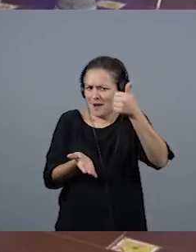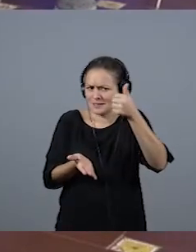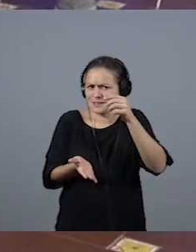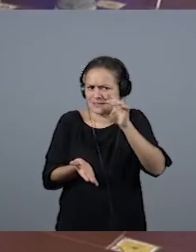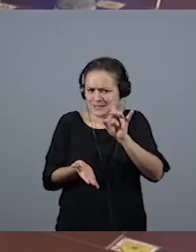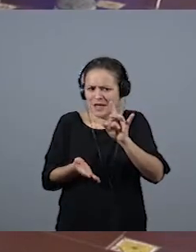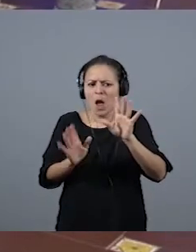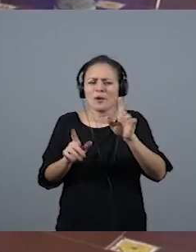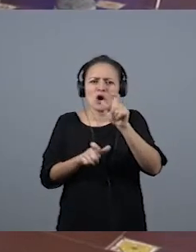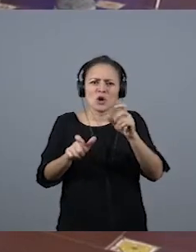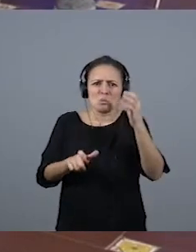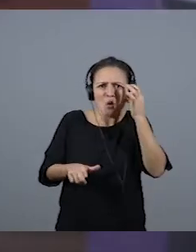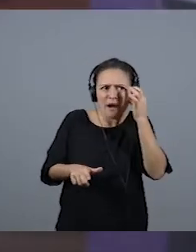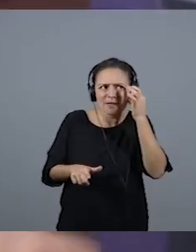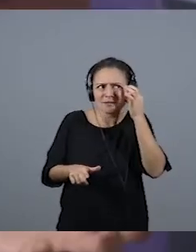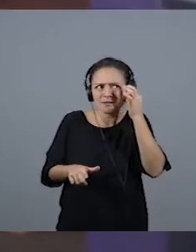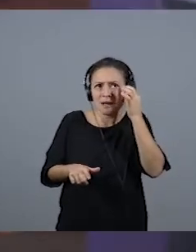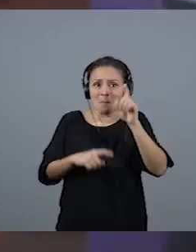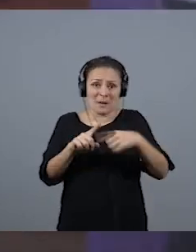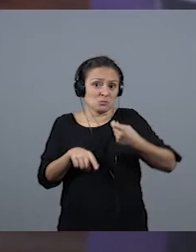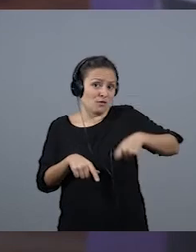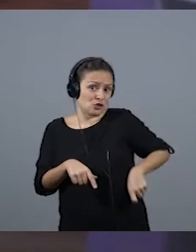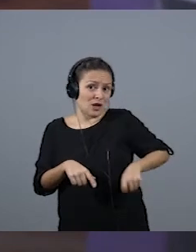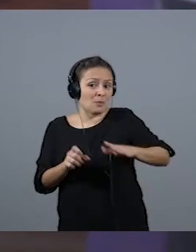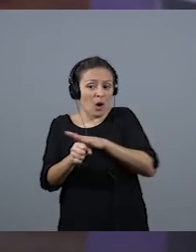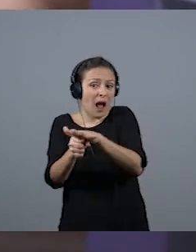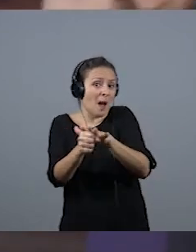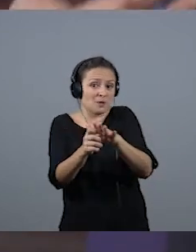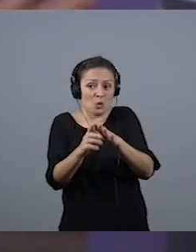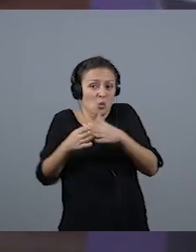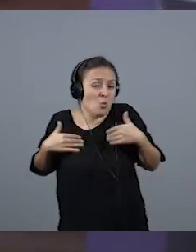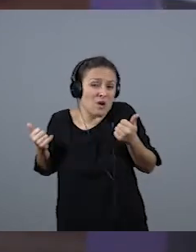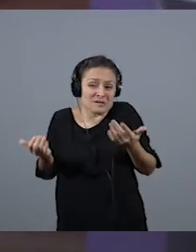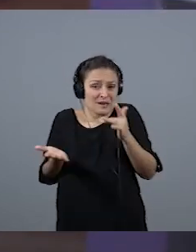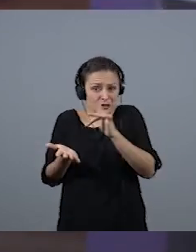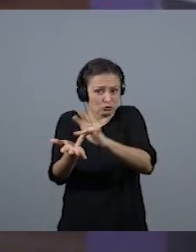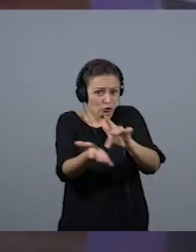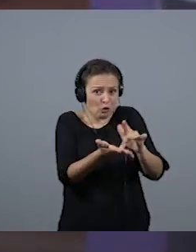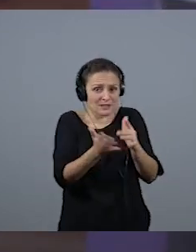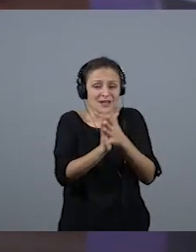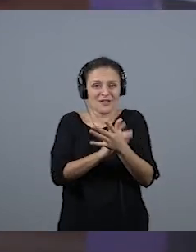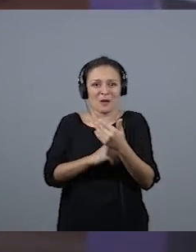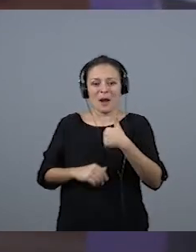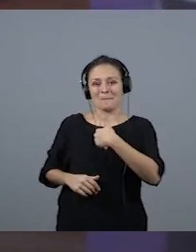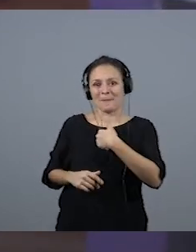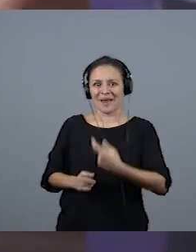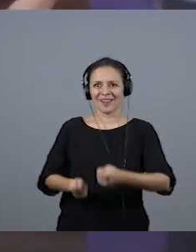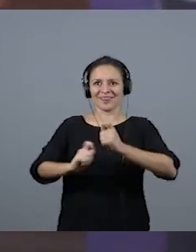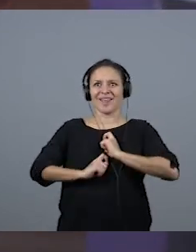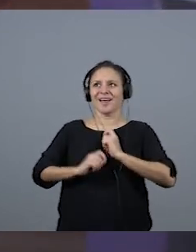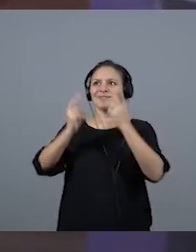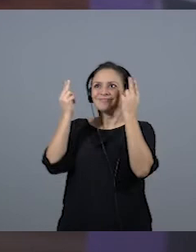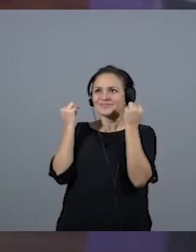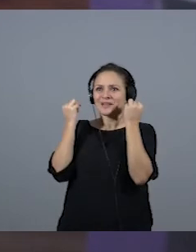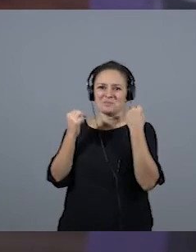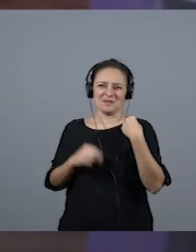más como mujeres o como profesionales. en cualquier ámbito de la vida. Es decir, el hecho de que nos asignen el papel que decía antes Chicha, ¿no?, y